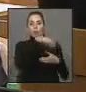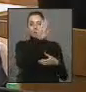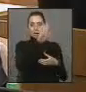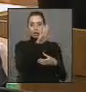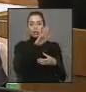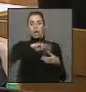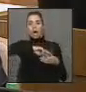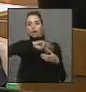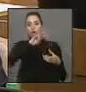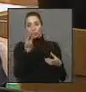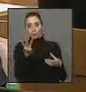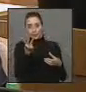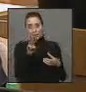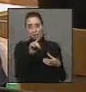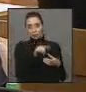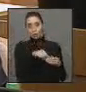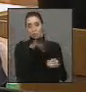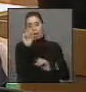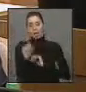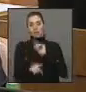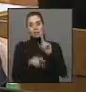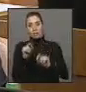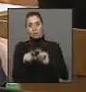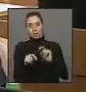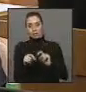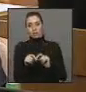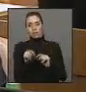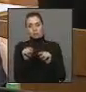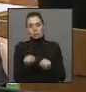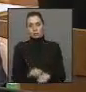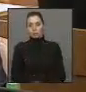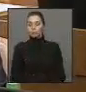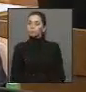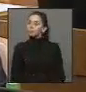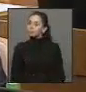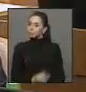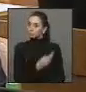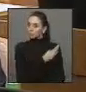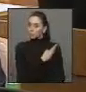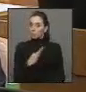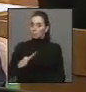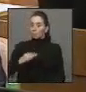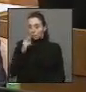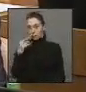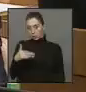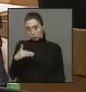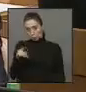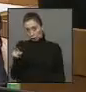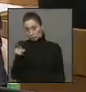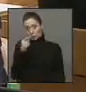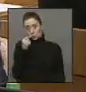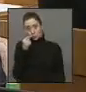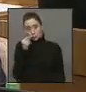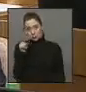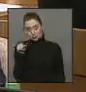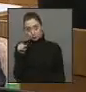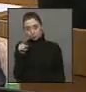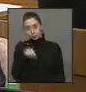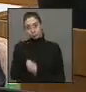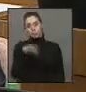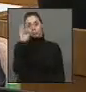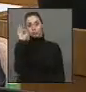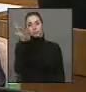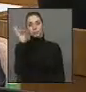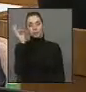y de la concertación los que más han defendido esos presentes. Por eso, Ministro, es importante que usted considere que esta